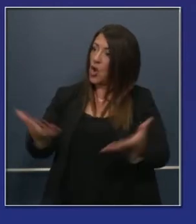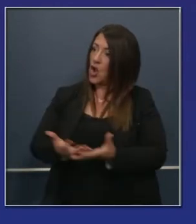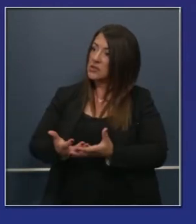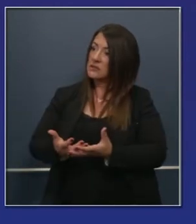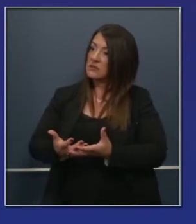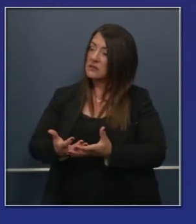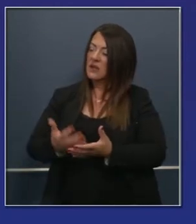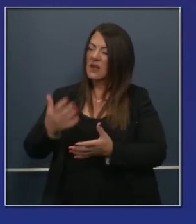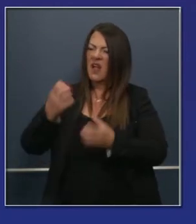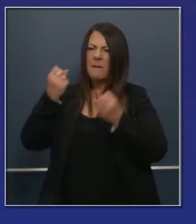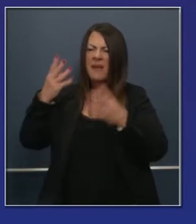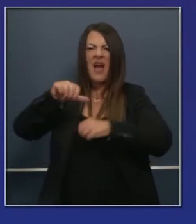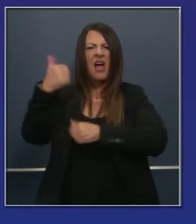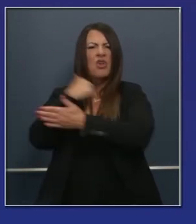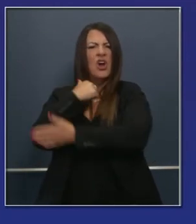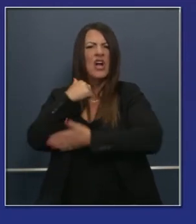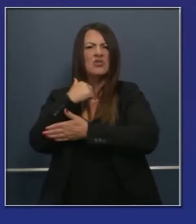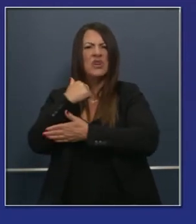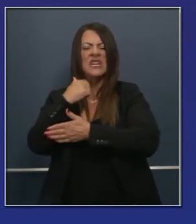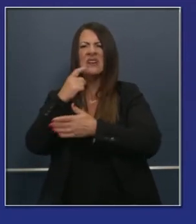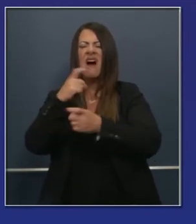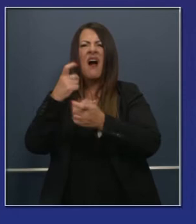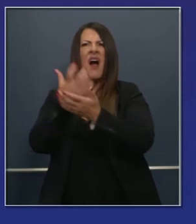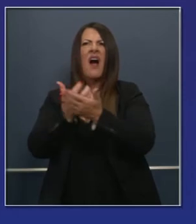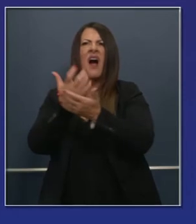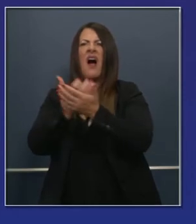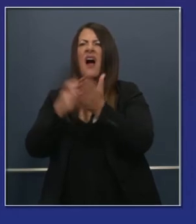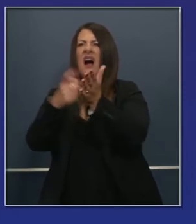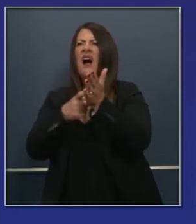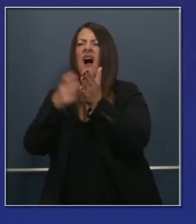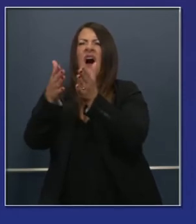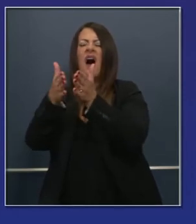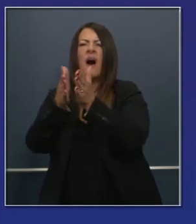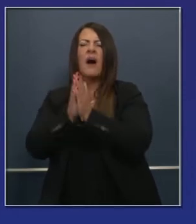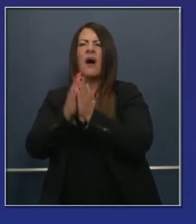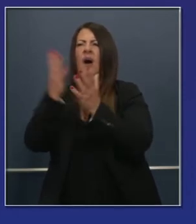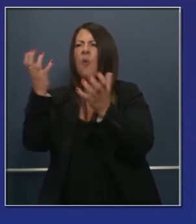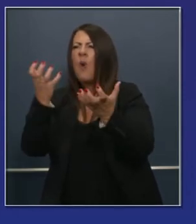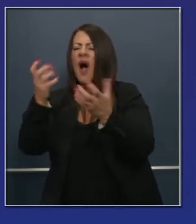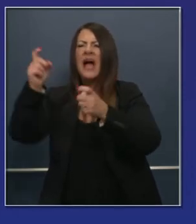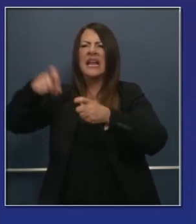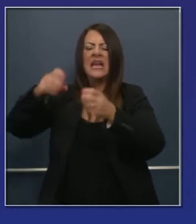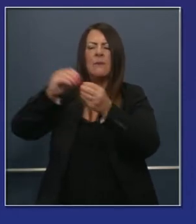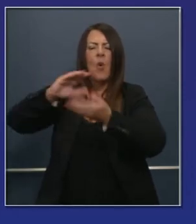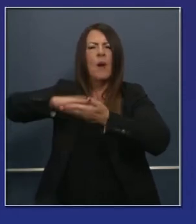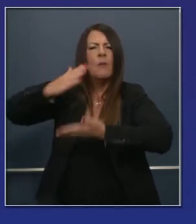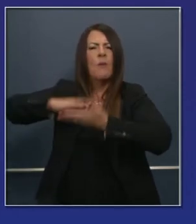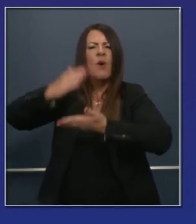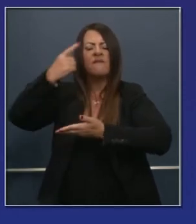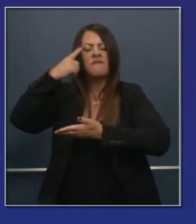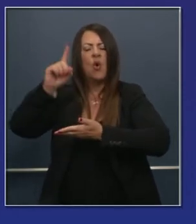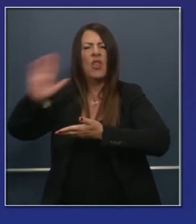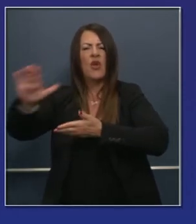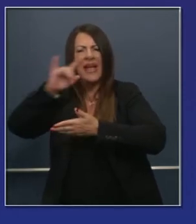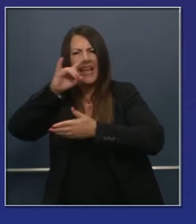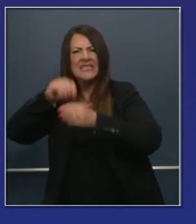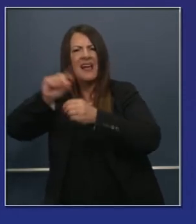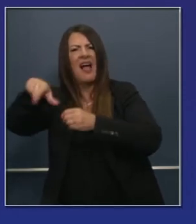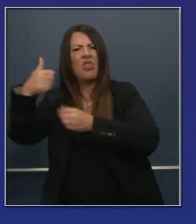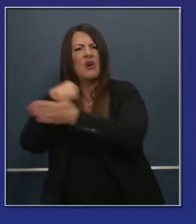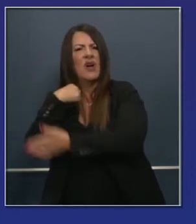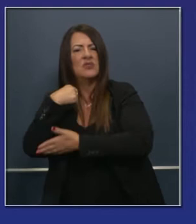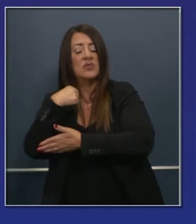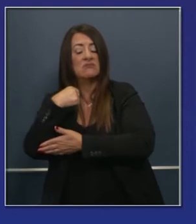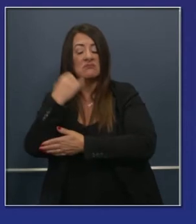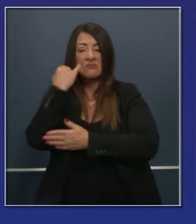por suministros para Chromebook y para equipo que se usa en la educación. No